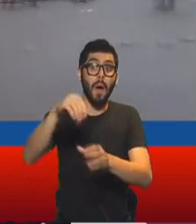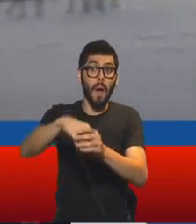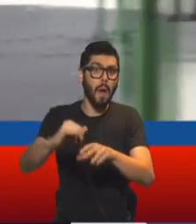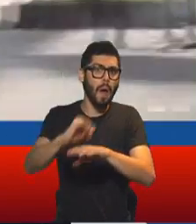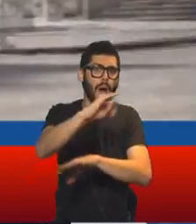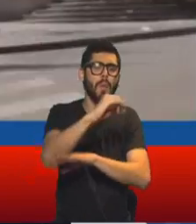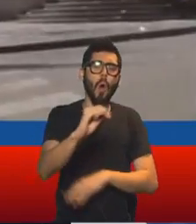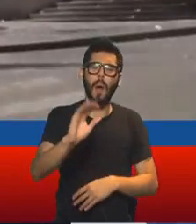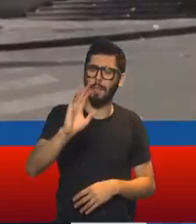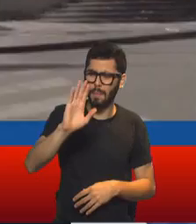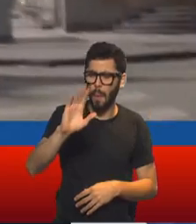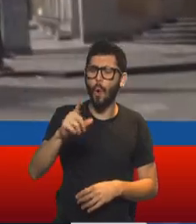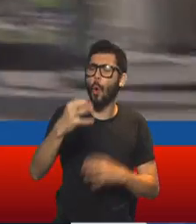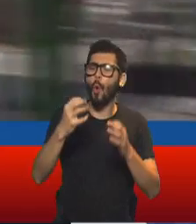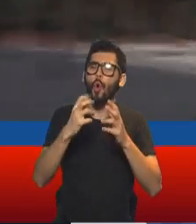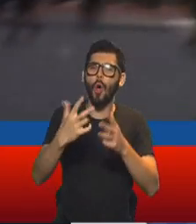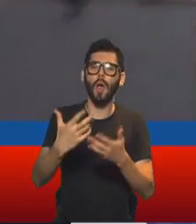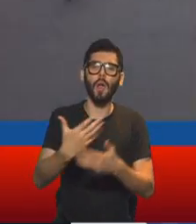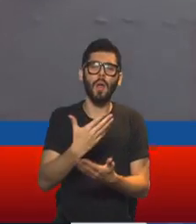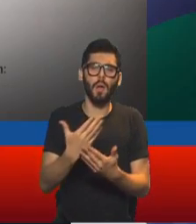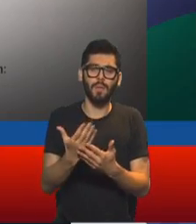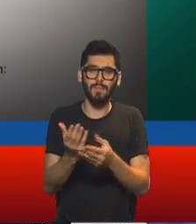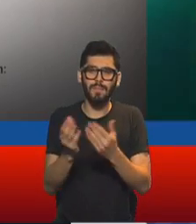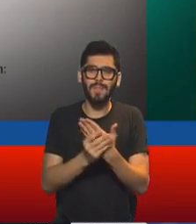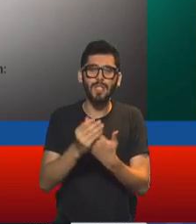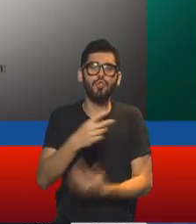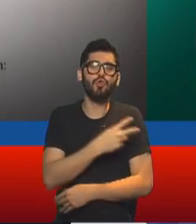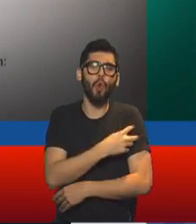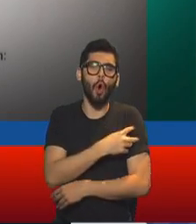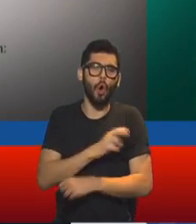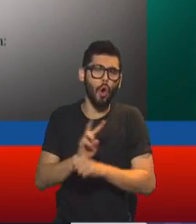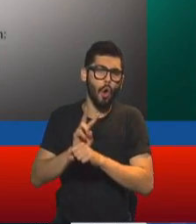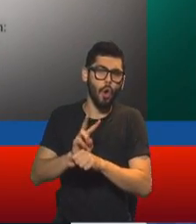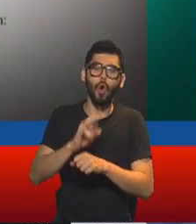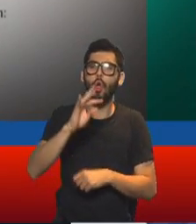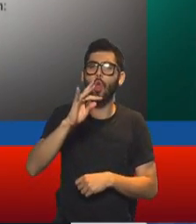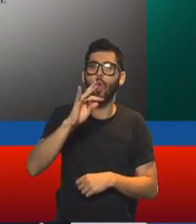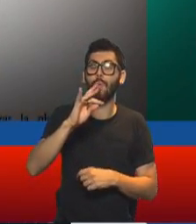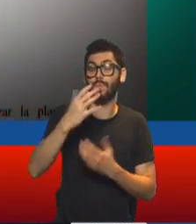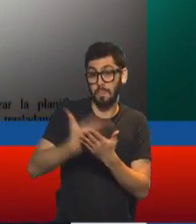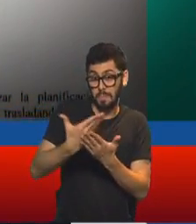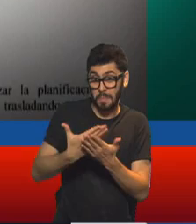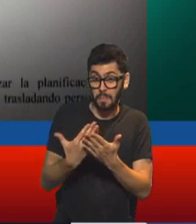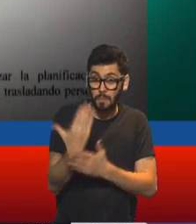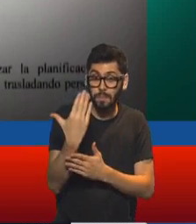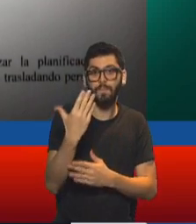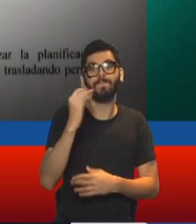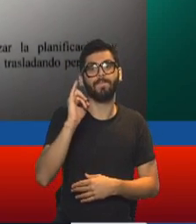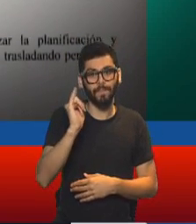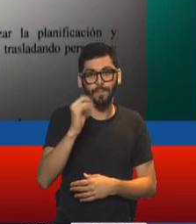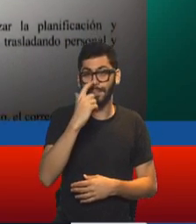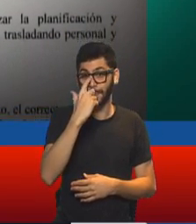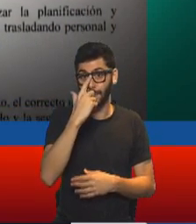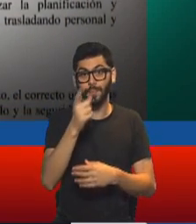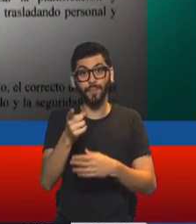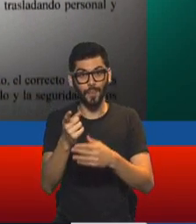Agustín Rossi, Agustín Rossi también mostró documentos. Claro, eso, digo, Agustín Rossi mostró el documento donde se ve el